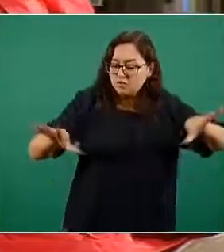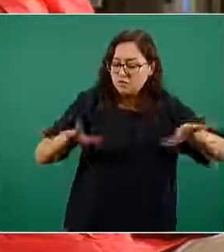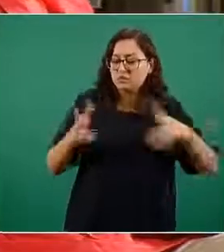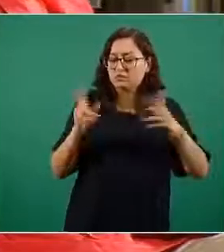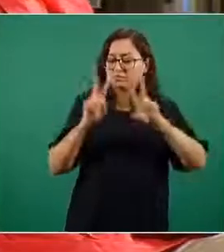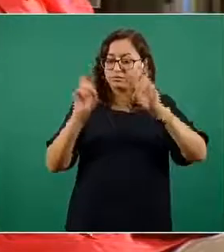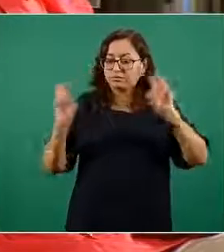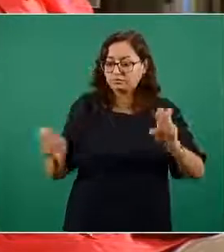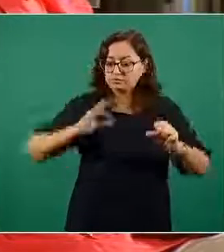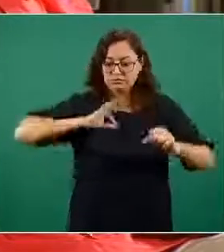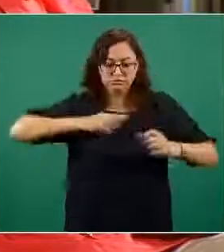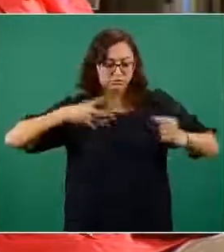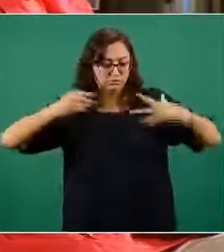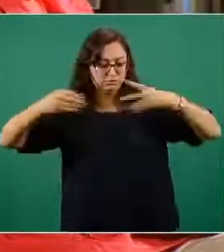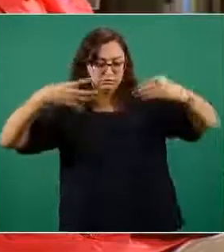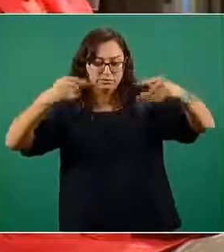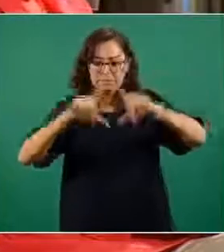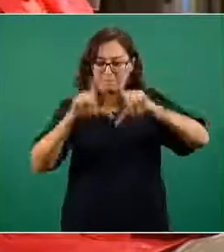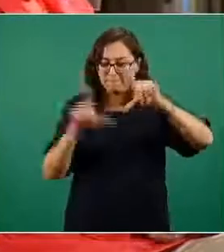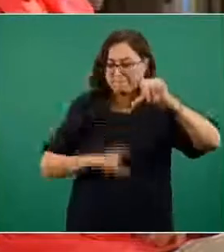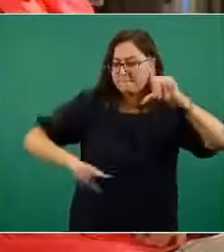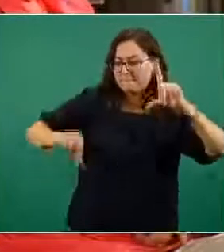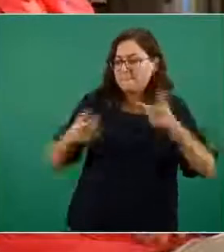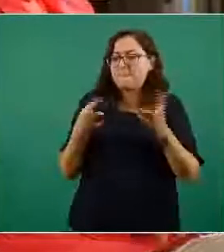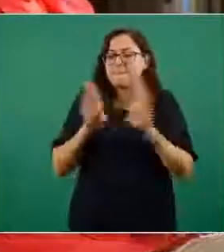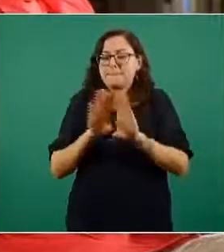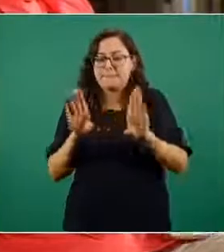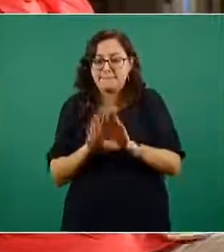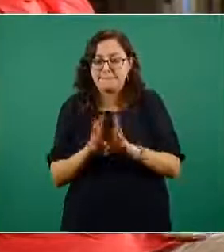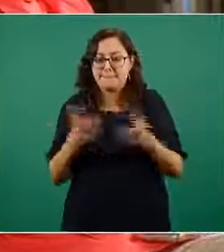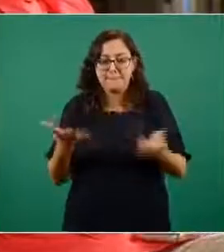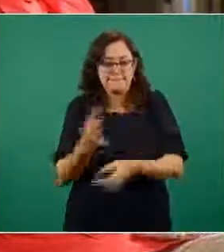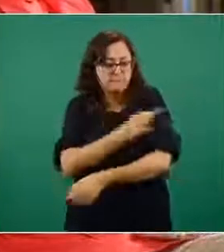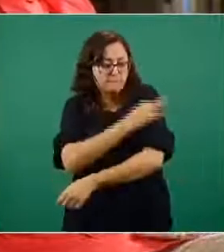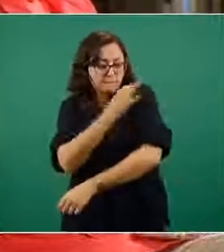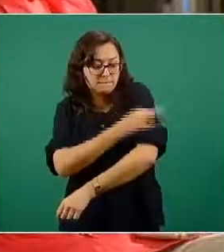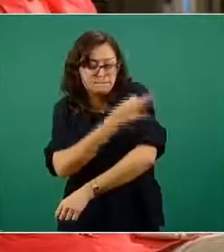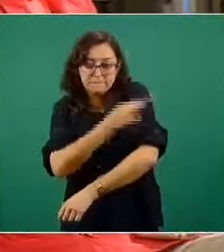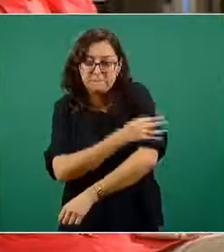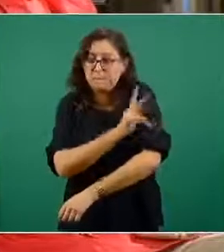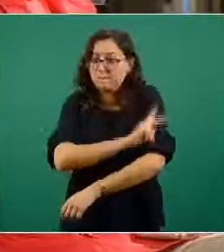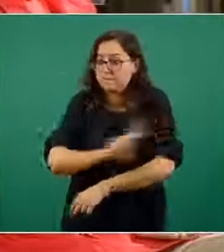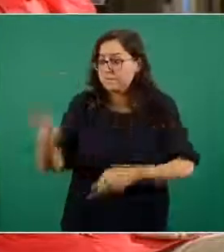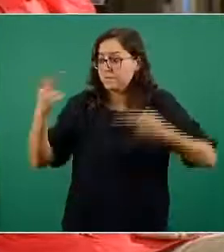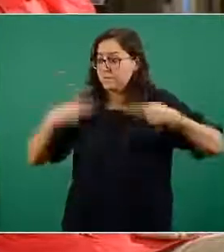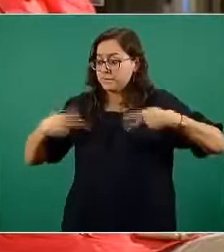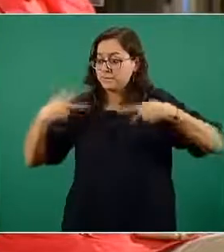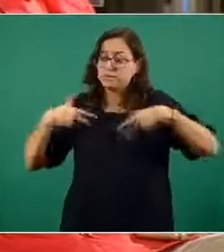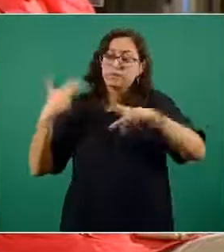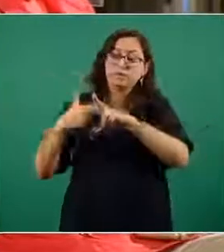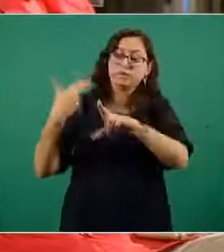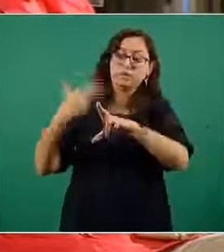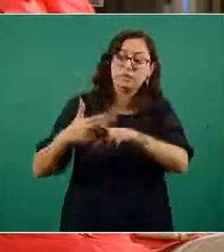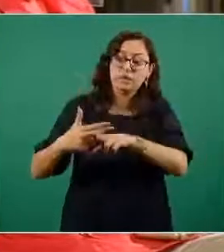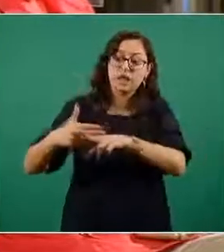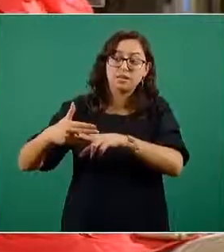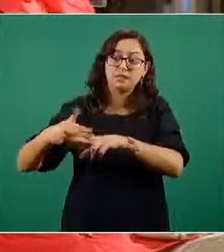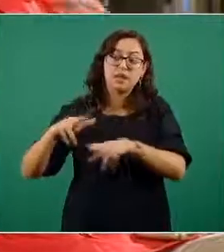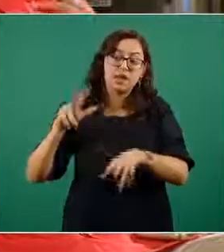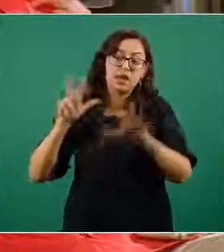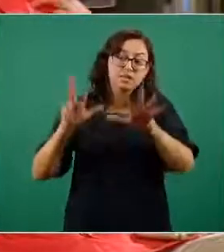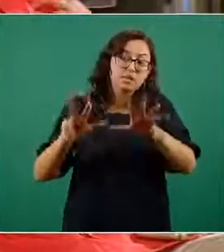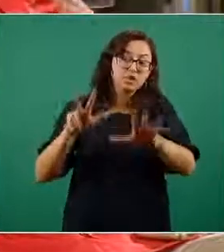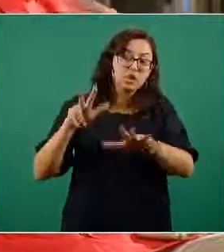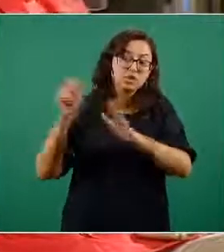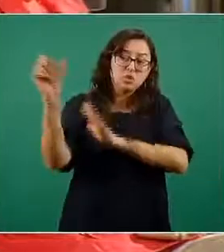pandemia se habla de que la inmunización de rebaño con la vacuna se logrará en 18 meses le preguntaría